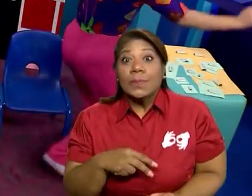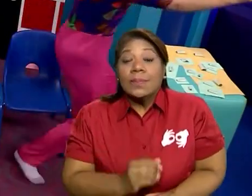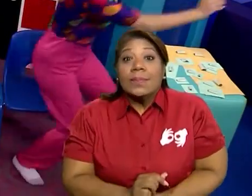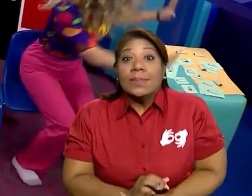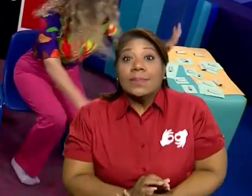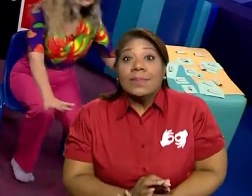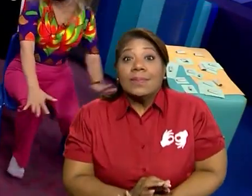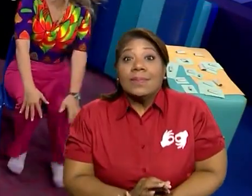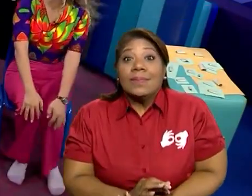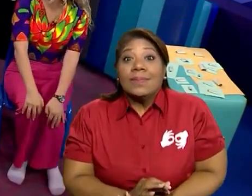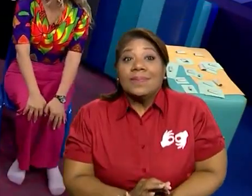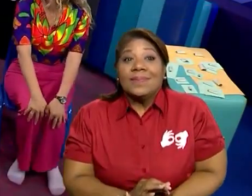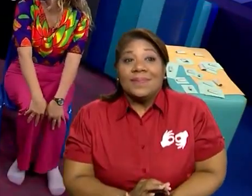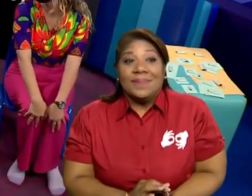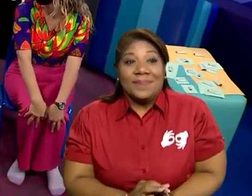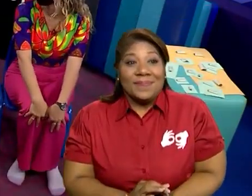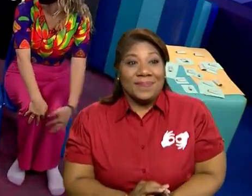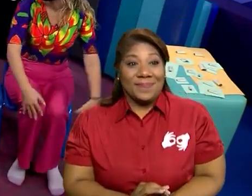Ay,